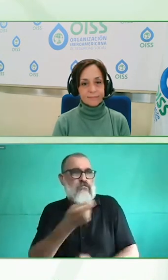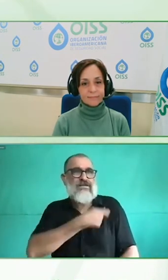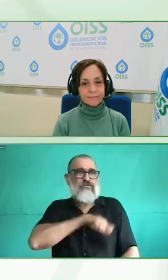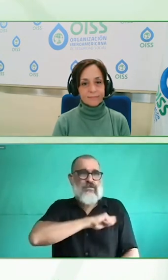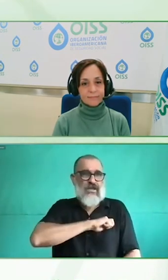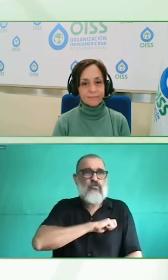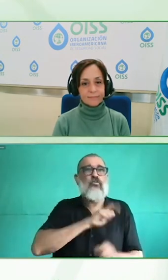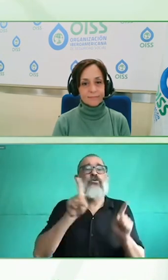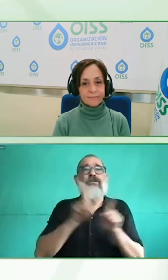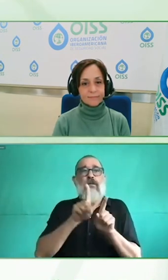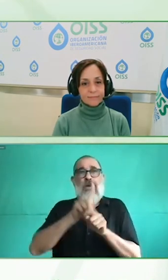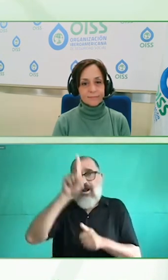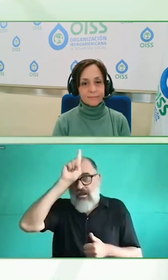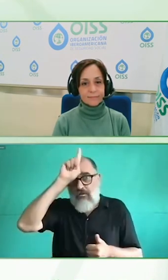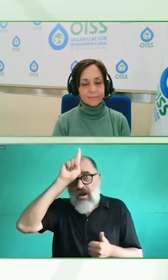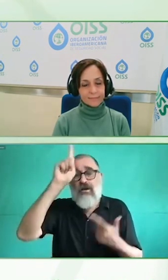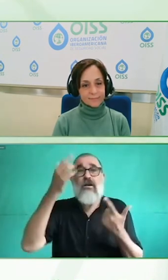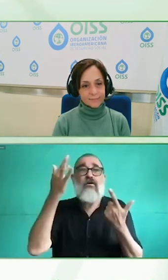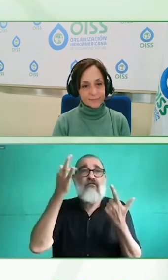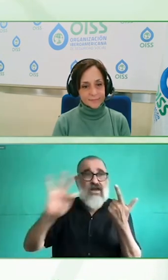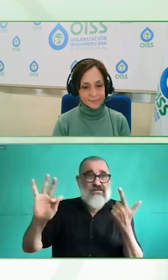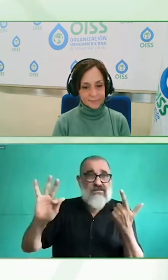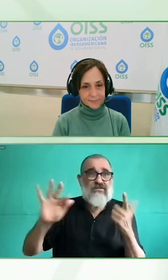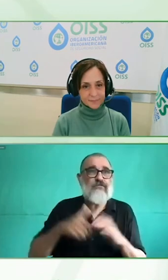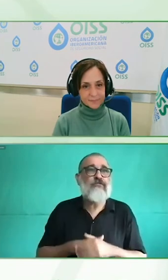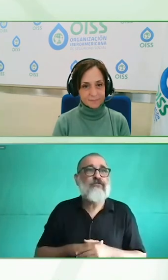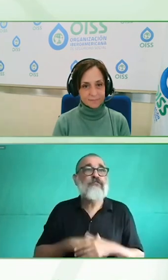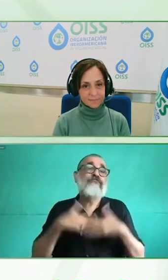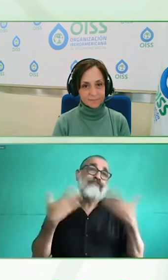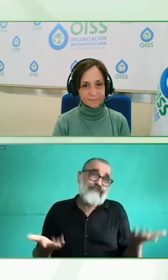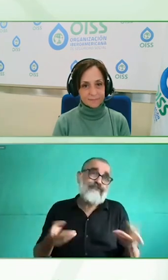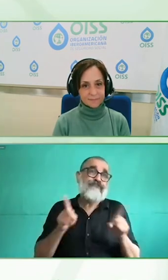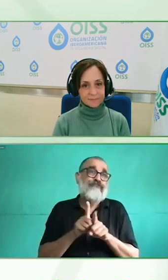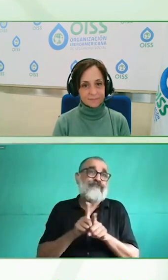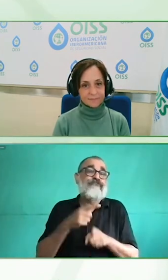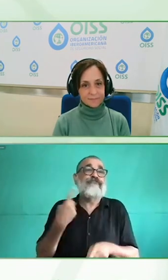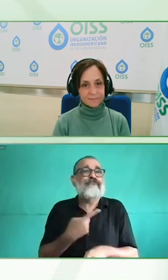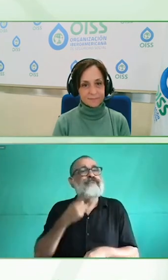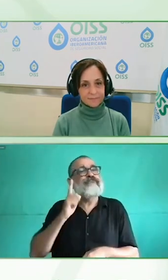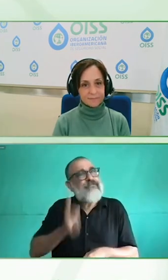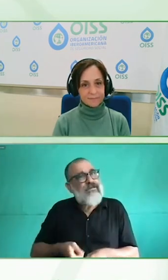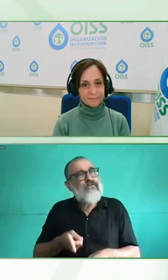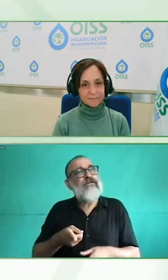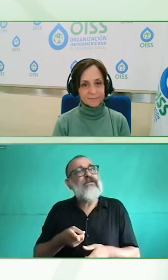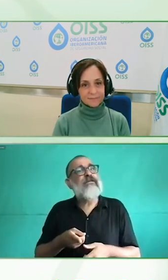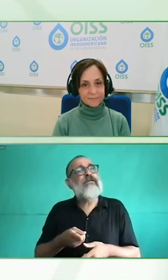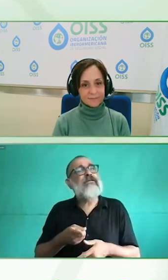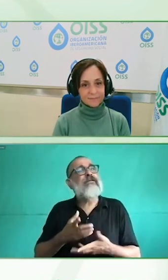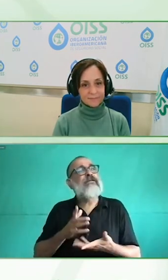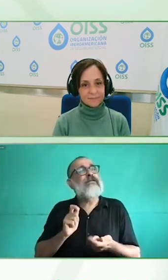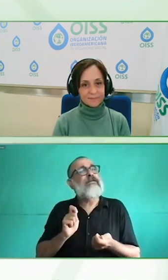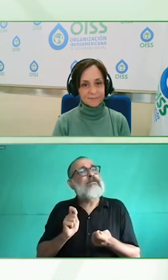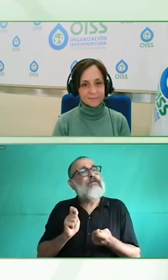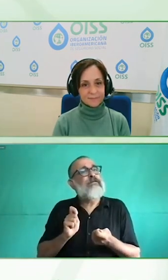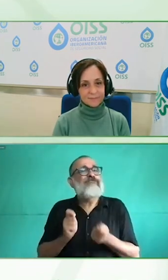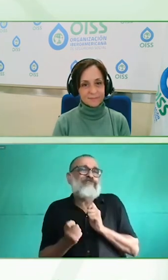entonces como tuve que hacer un poco de mini investigación sobre los